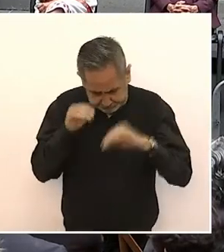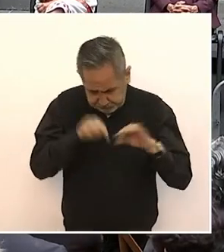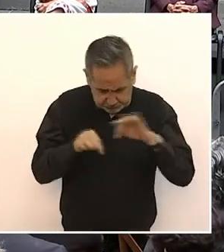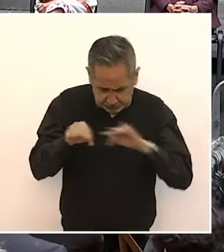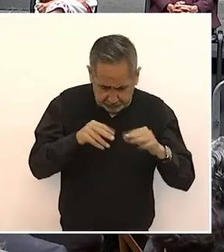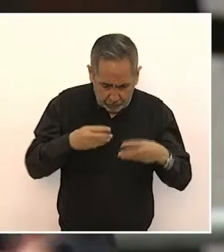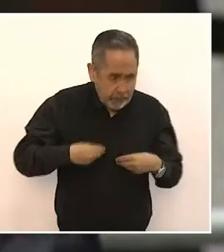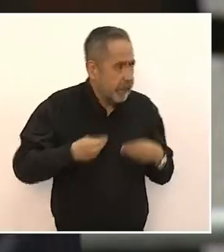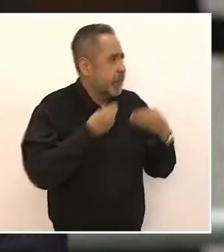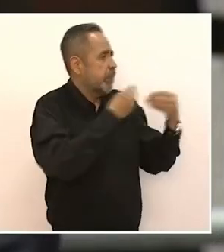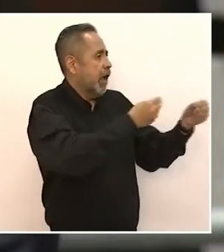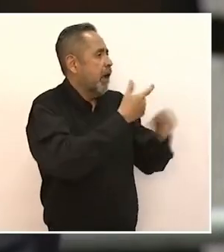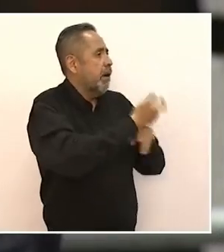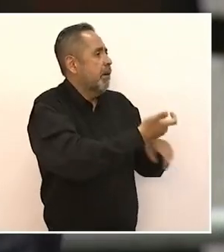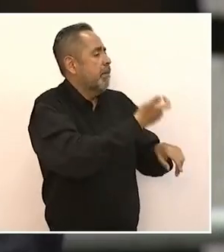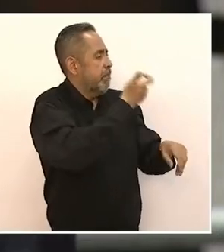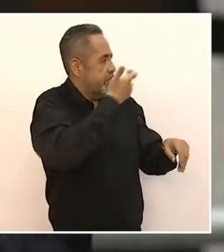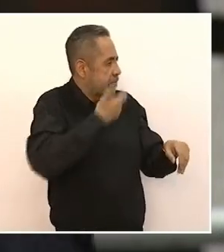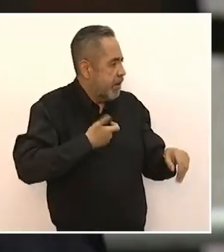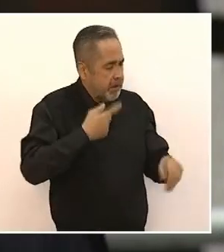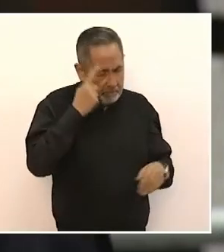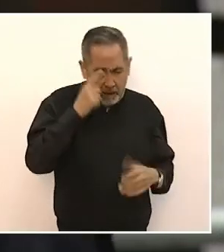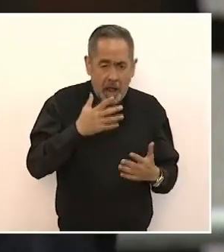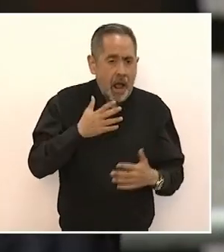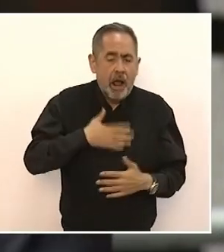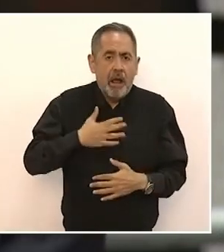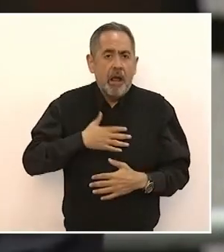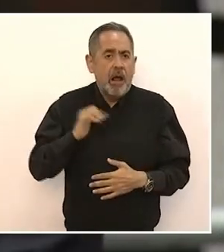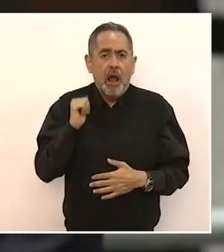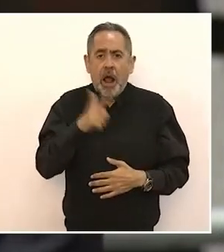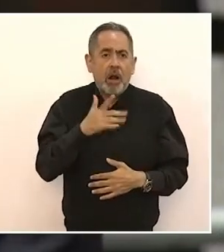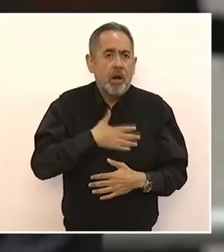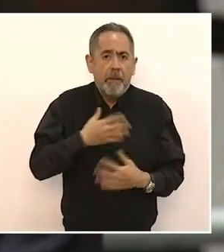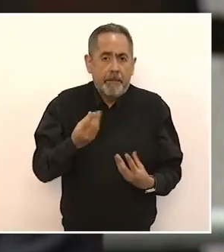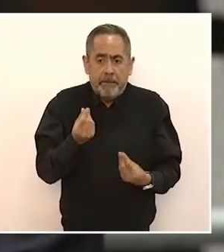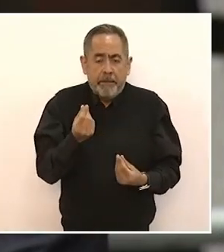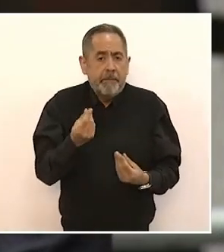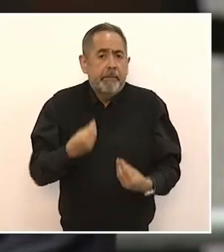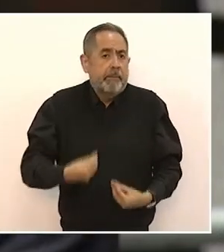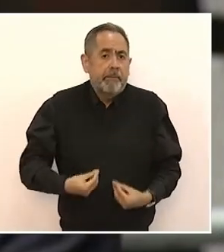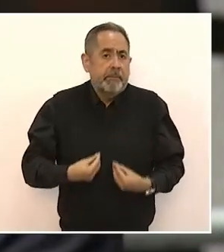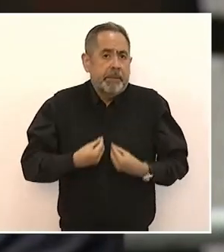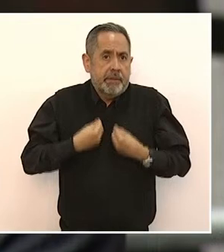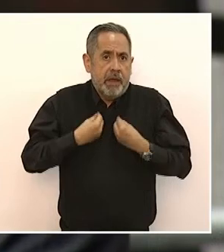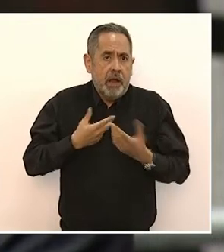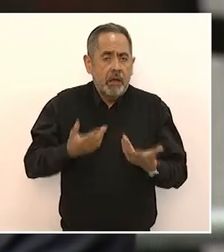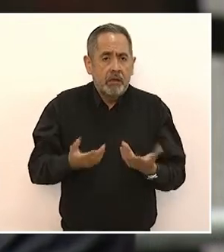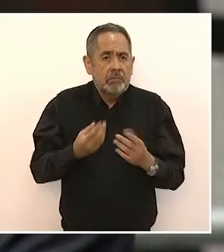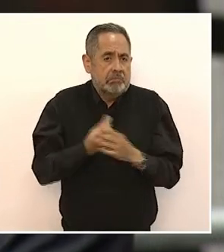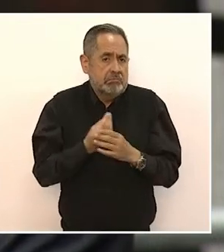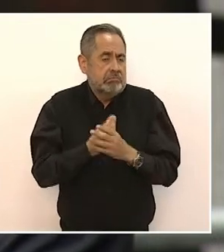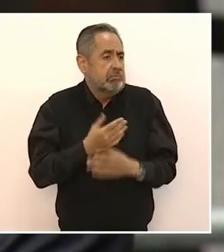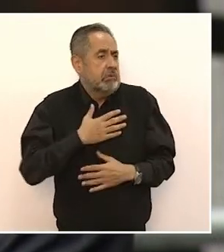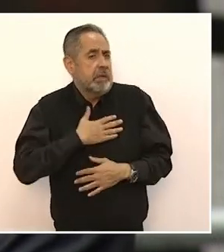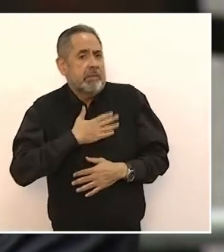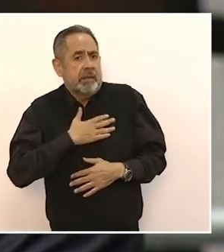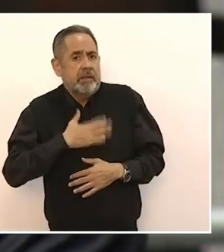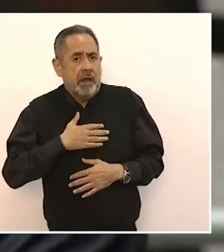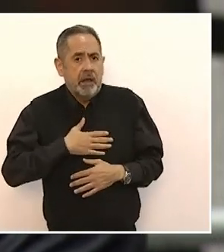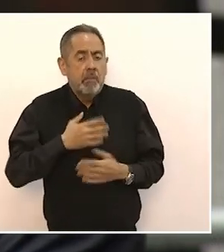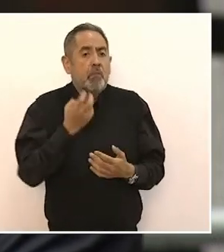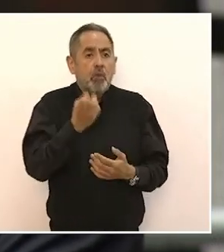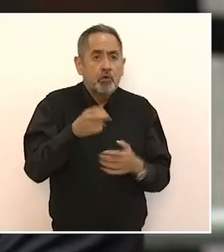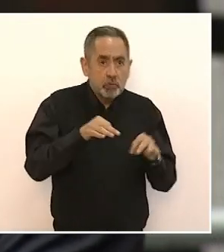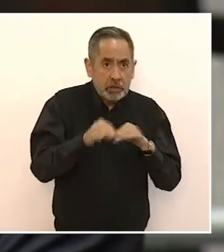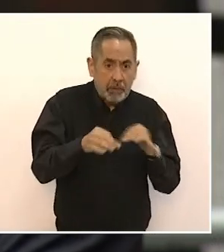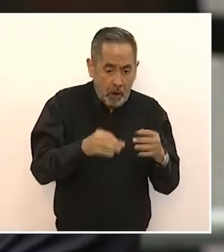poder desarrollar lo más íntimo, lo que